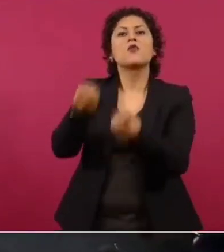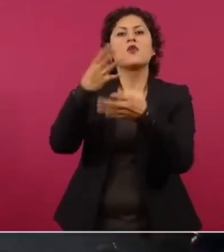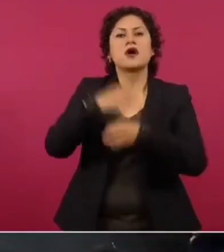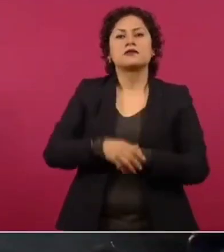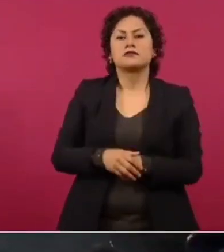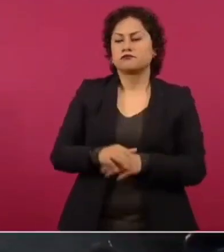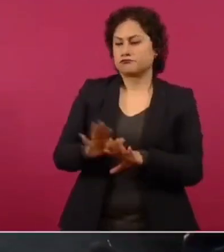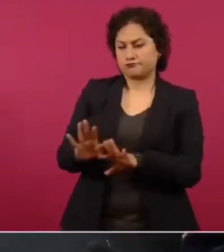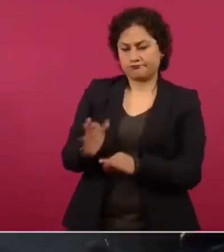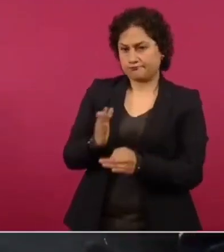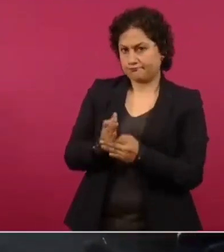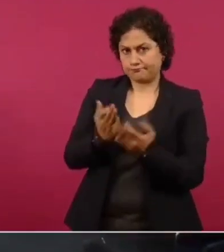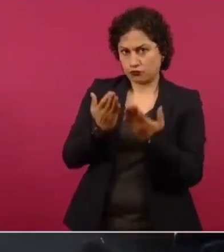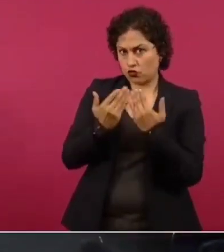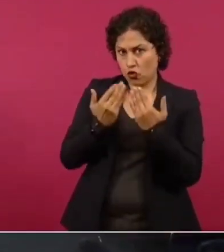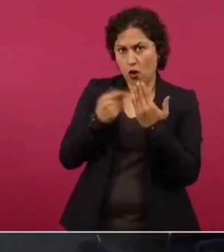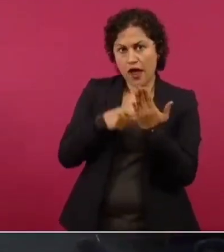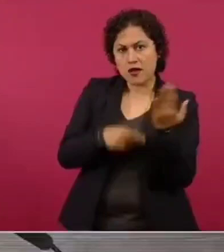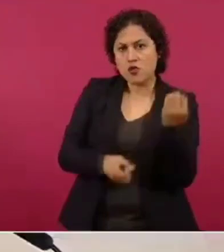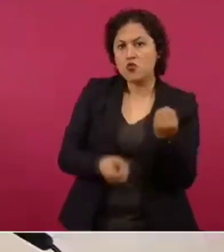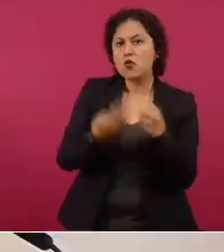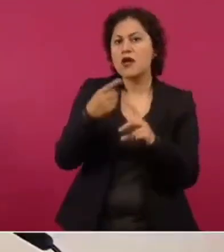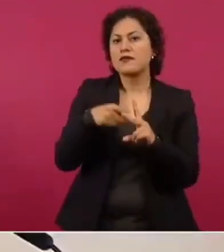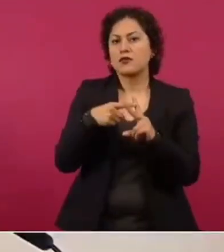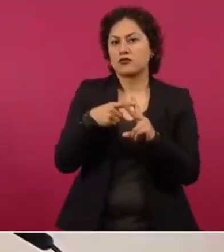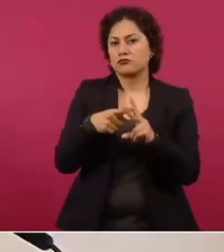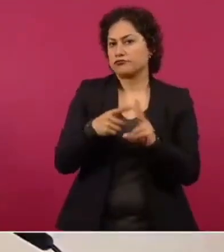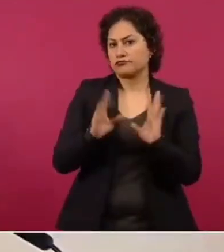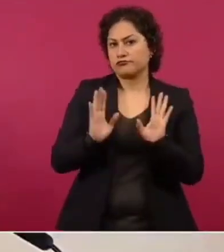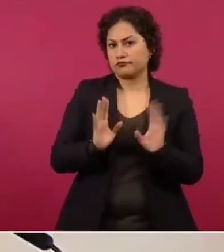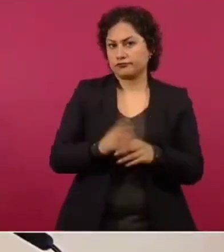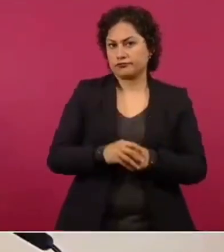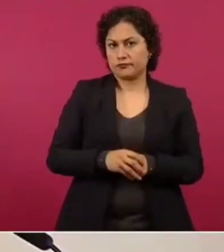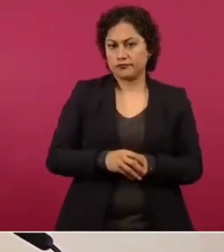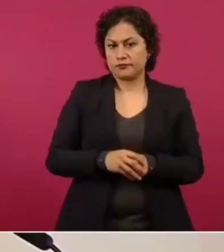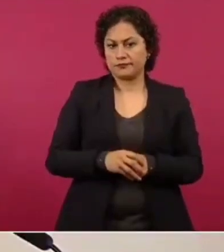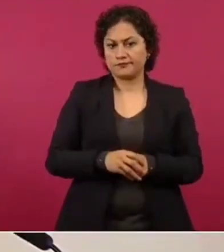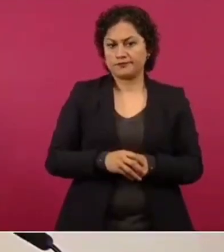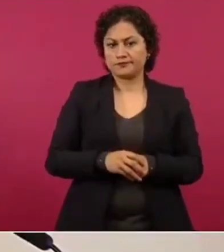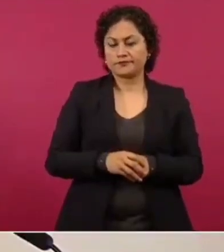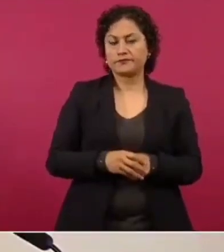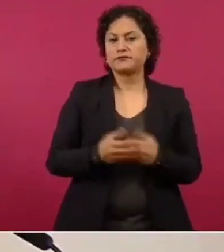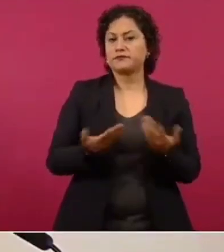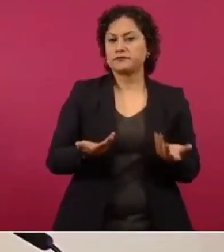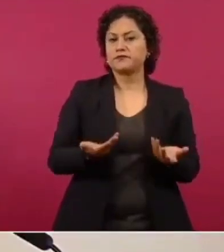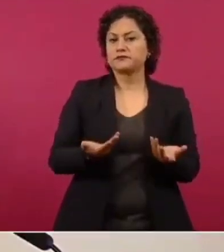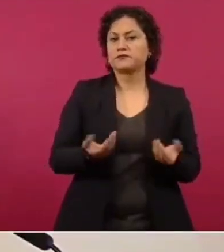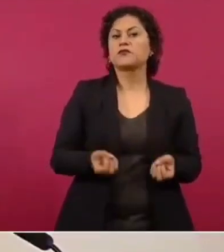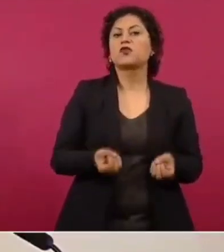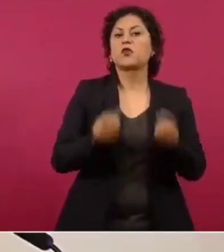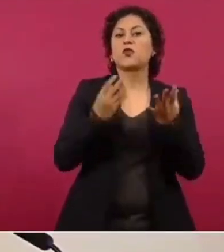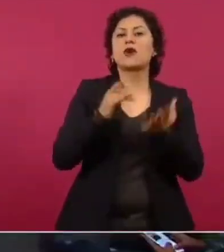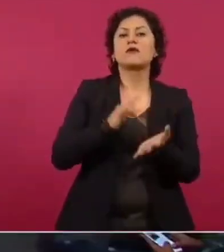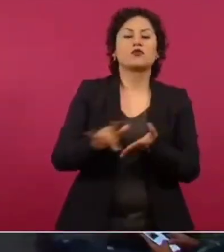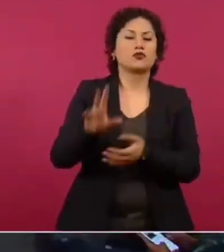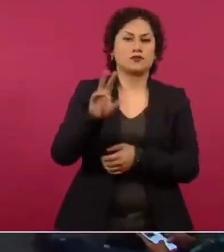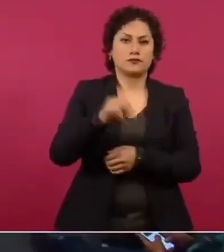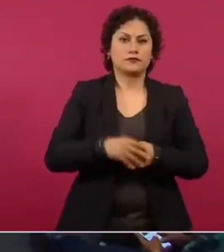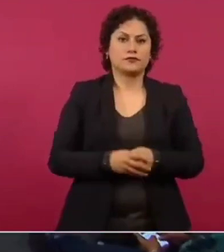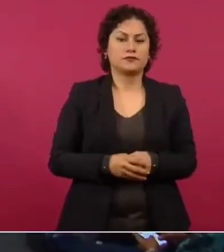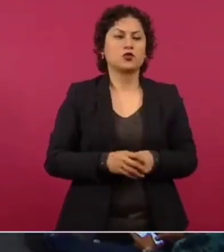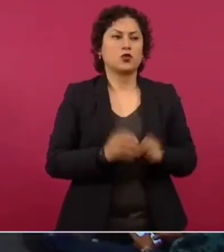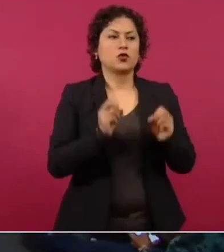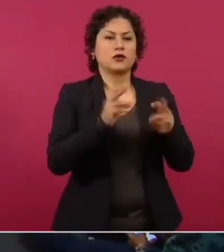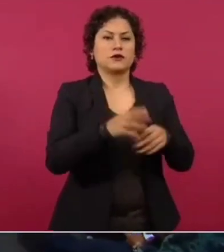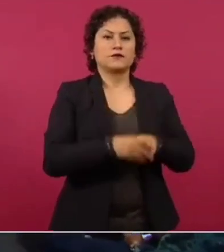el dato, no tengo el dato si hubo… cuál fue la cantidad de apoyo. Bien,